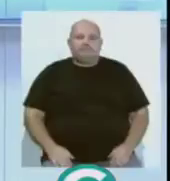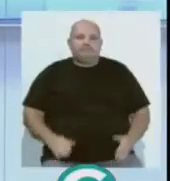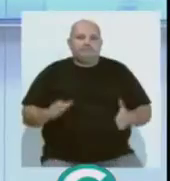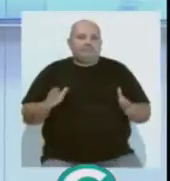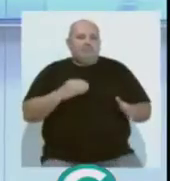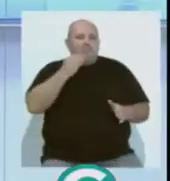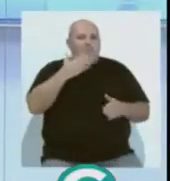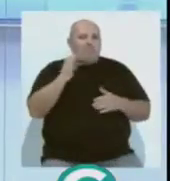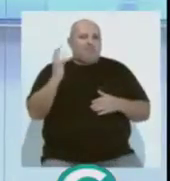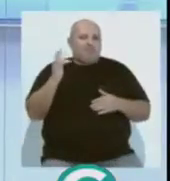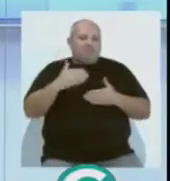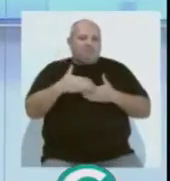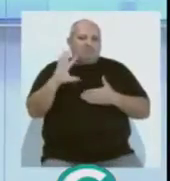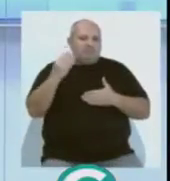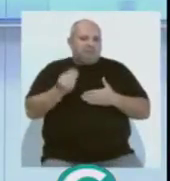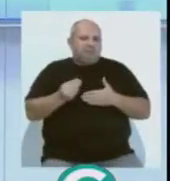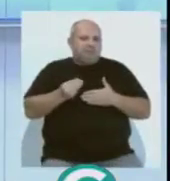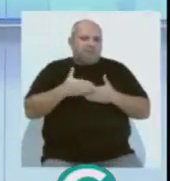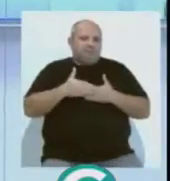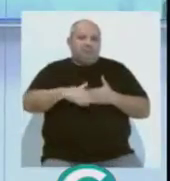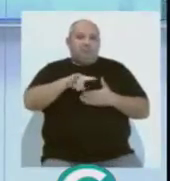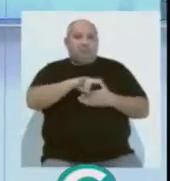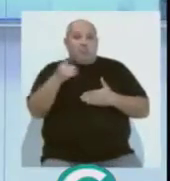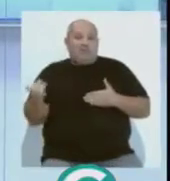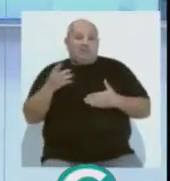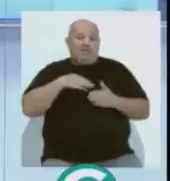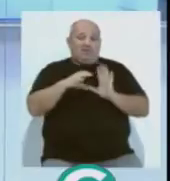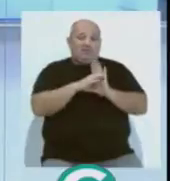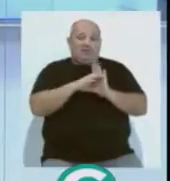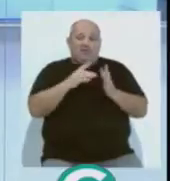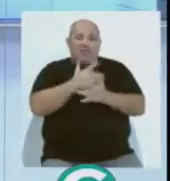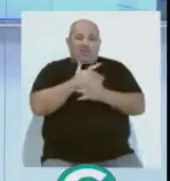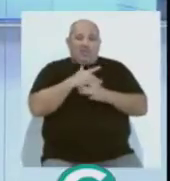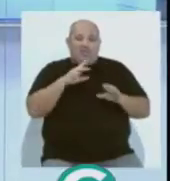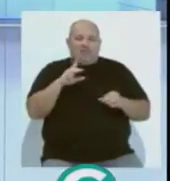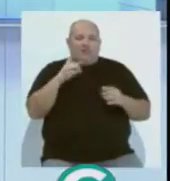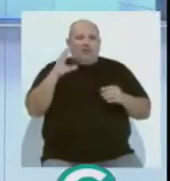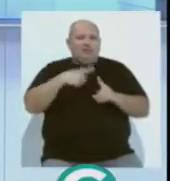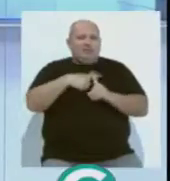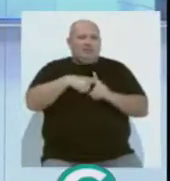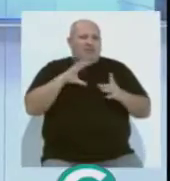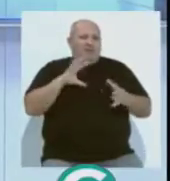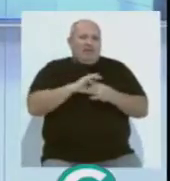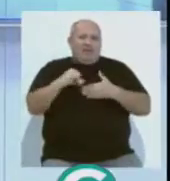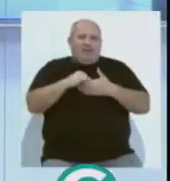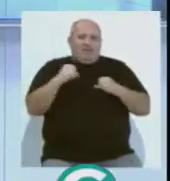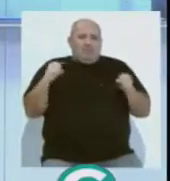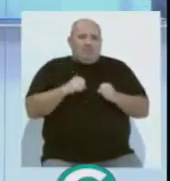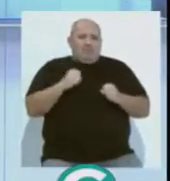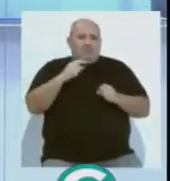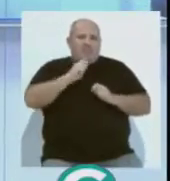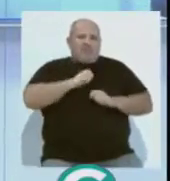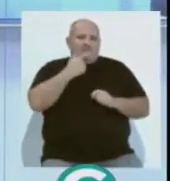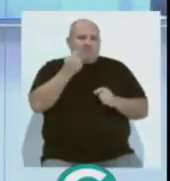Buenas previsiones meteorológicas para este puente de la Constitución y la Inmaculada. Las temperaturas son poco habituales a la puerta del invierno con